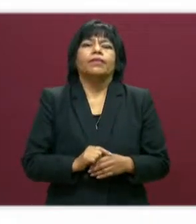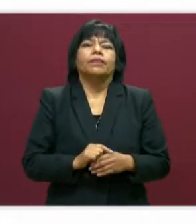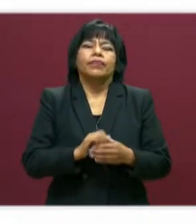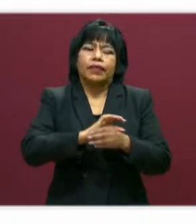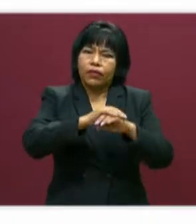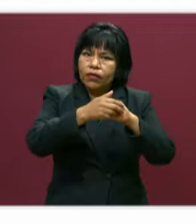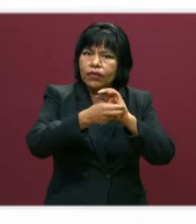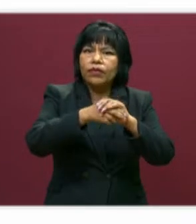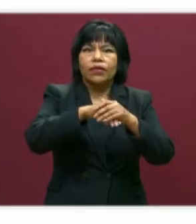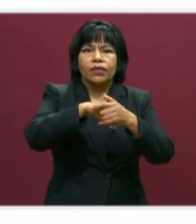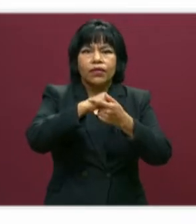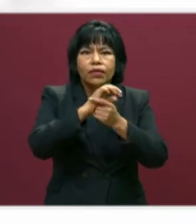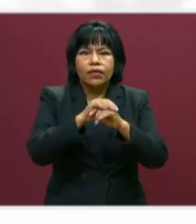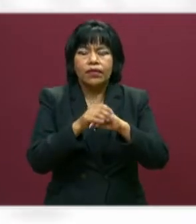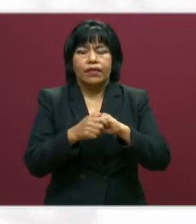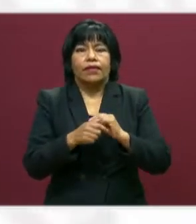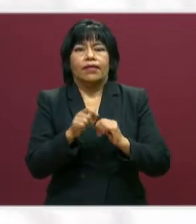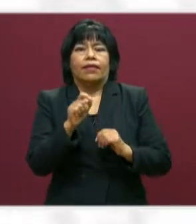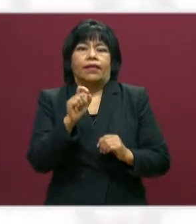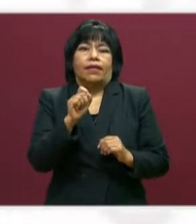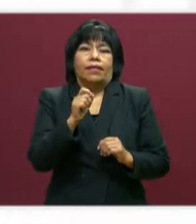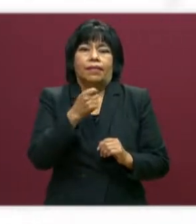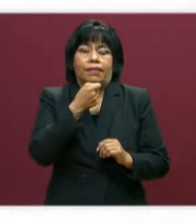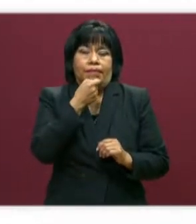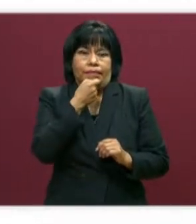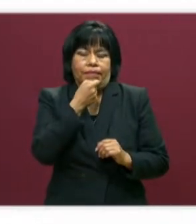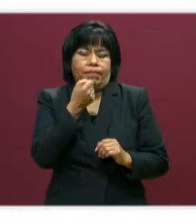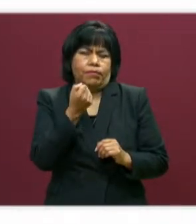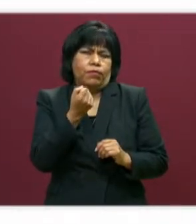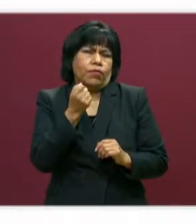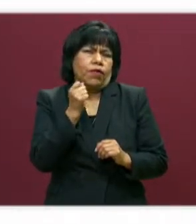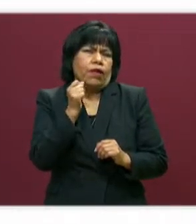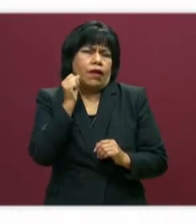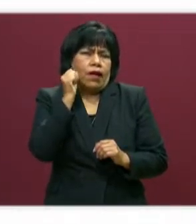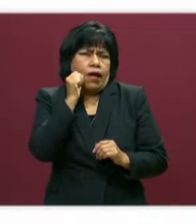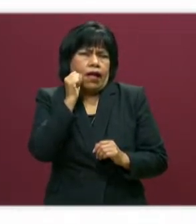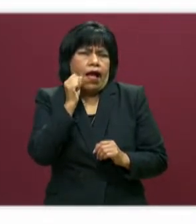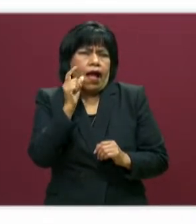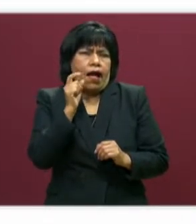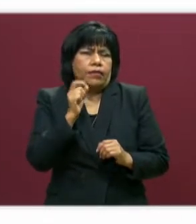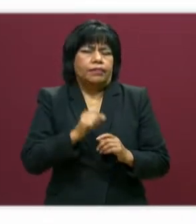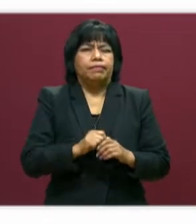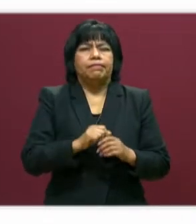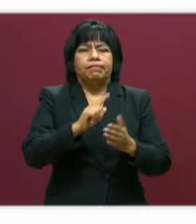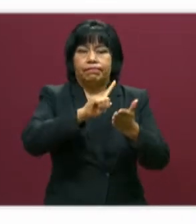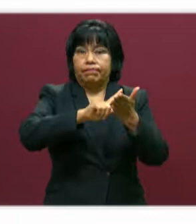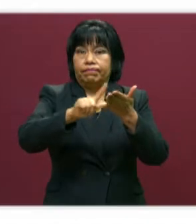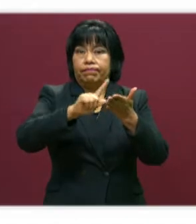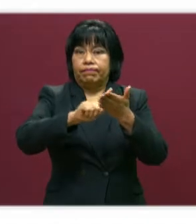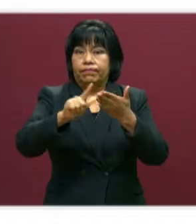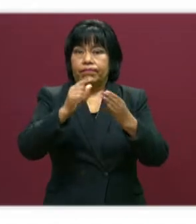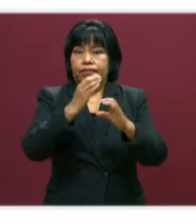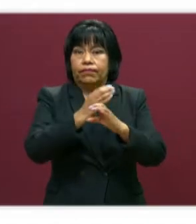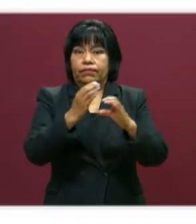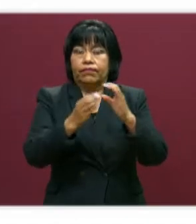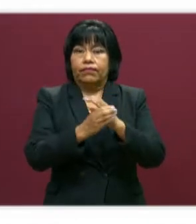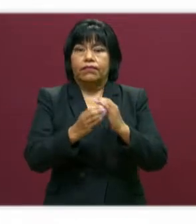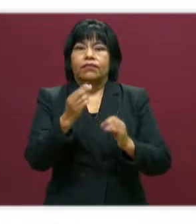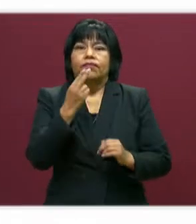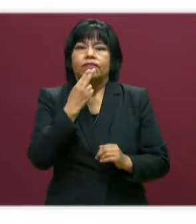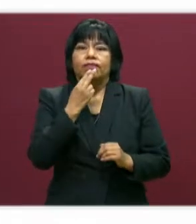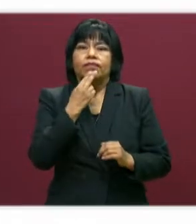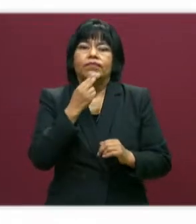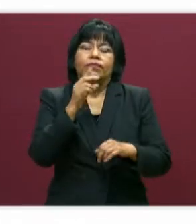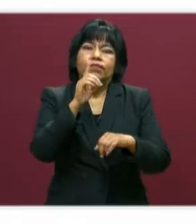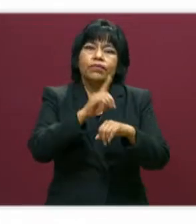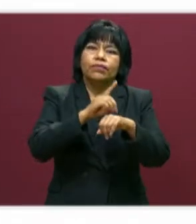frecuente durante por lo menos 20 segundos y con mucha jabona dura. También vamos a desinfectar y limpiar superficies y objetos de uso común.